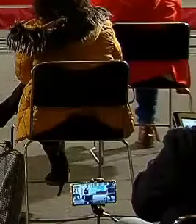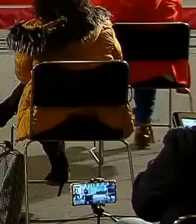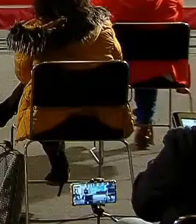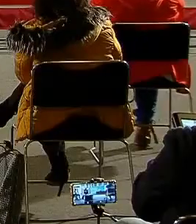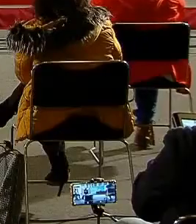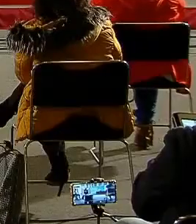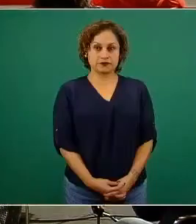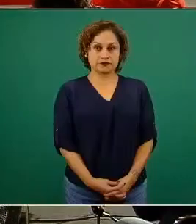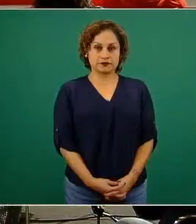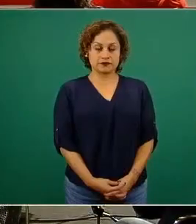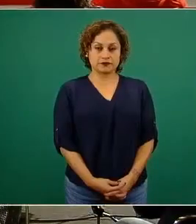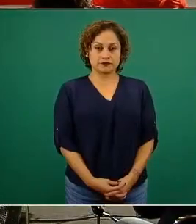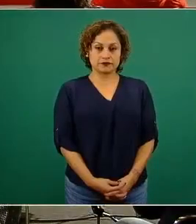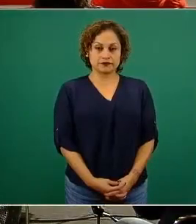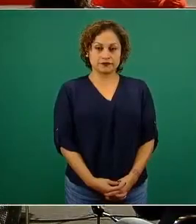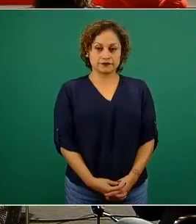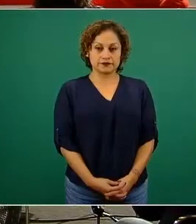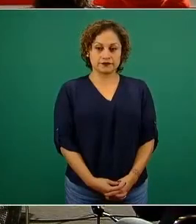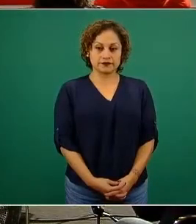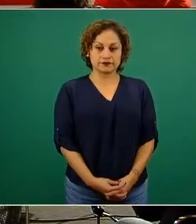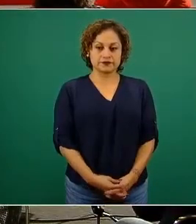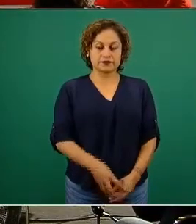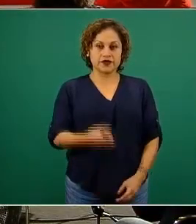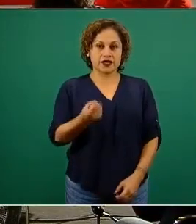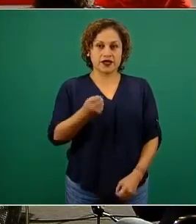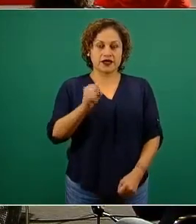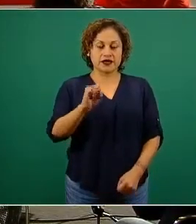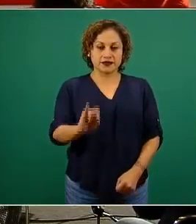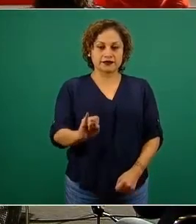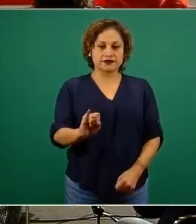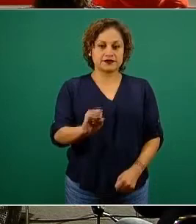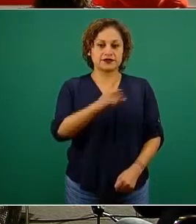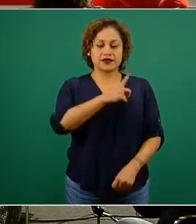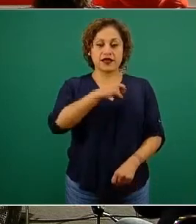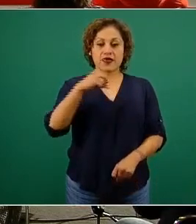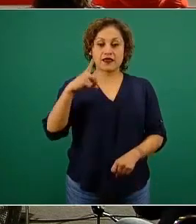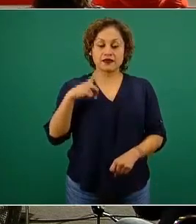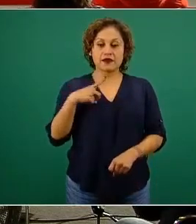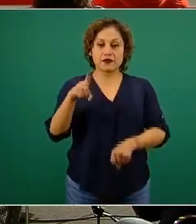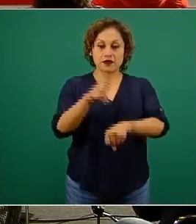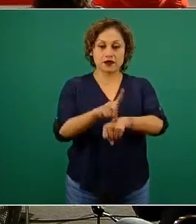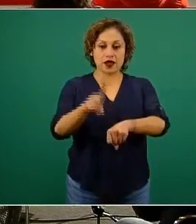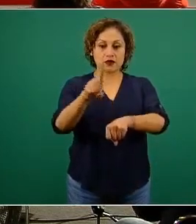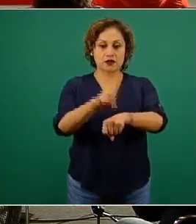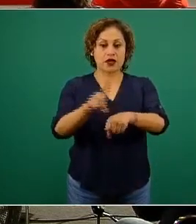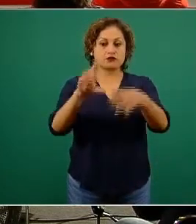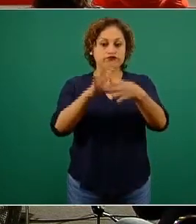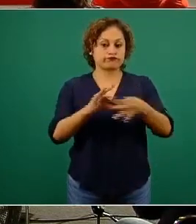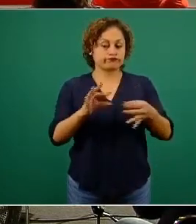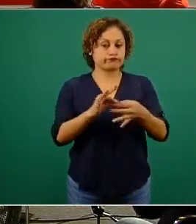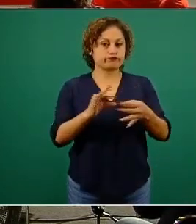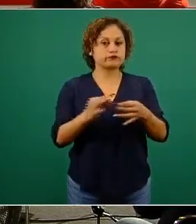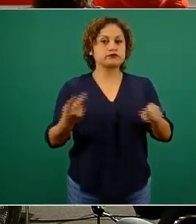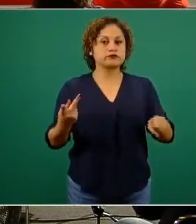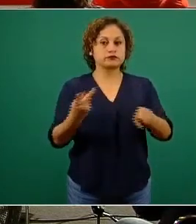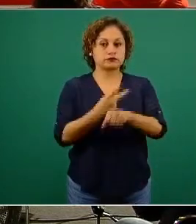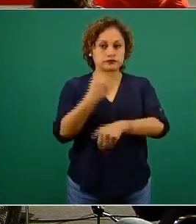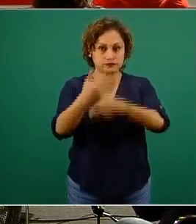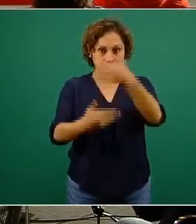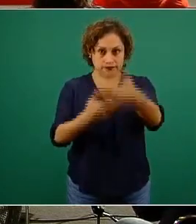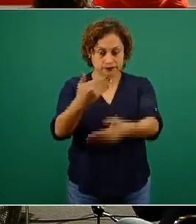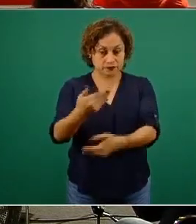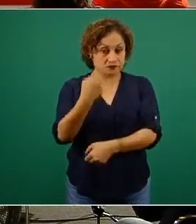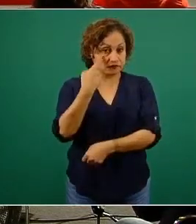intervención. Y así lo iremos comunicando diariamente de acuerdo a los avances de esta muy positiva